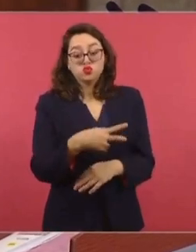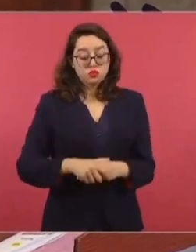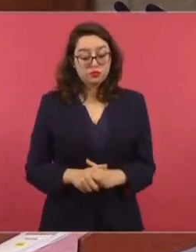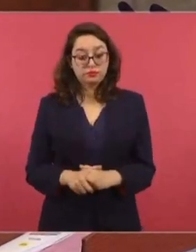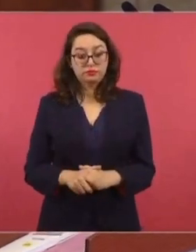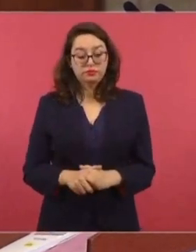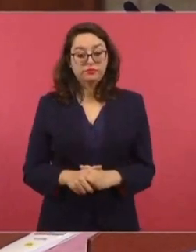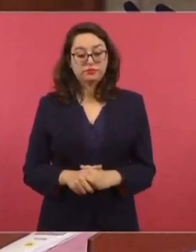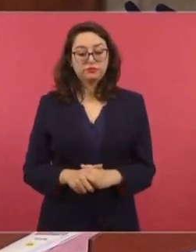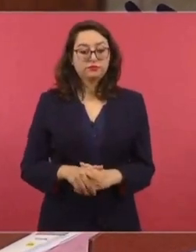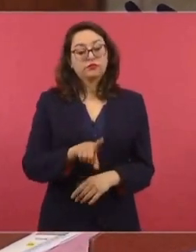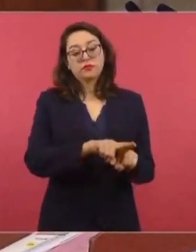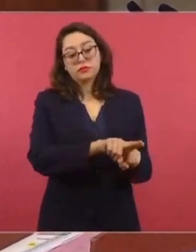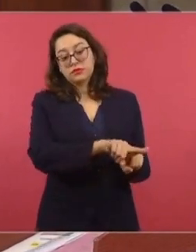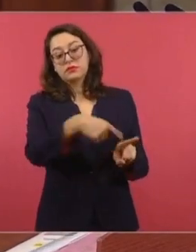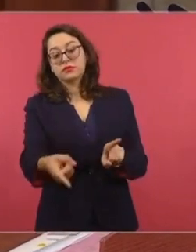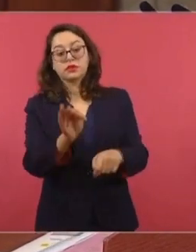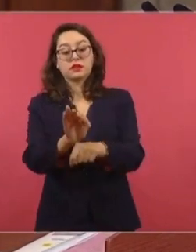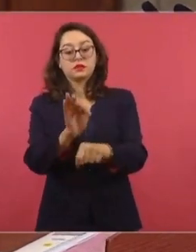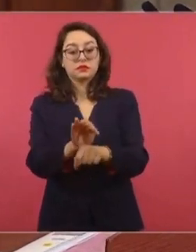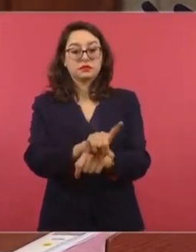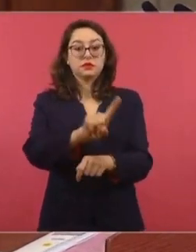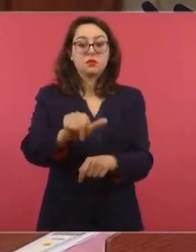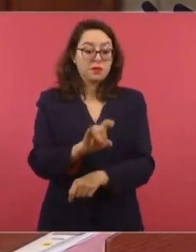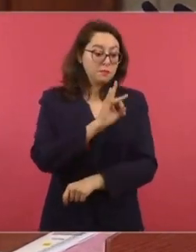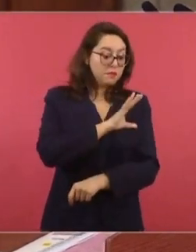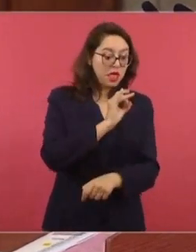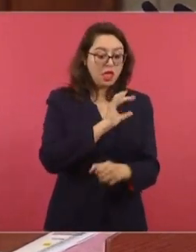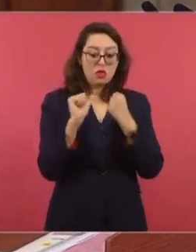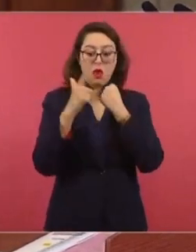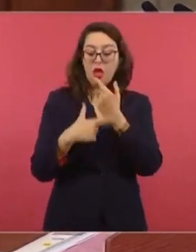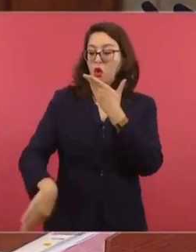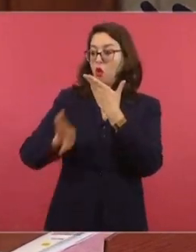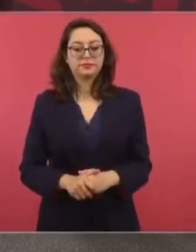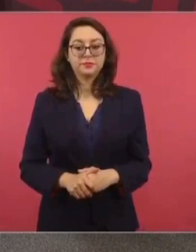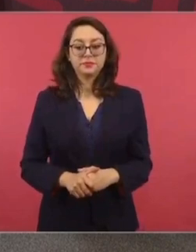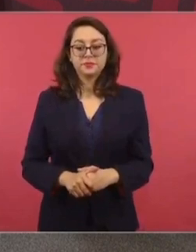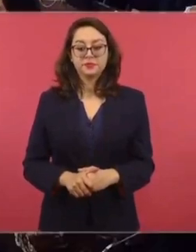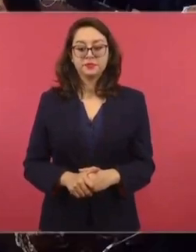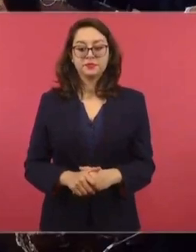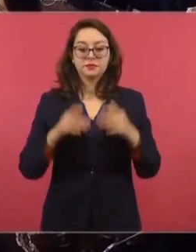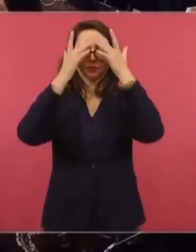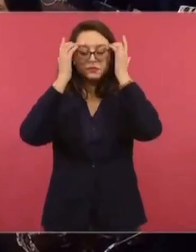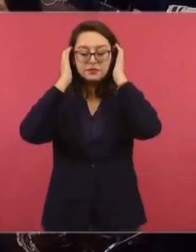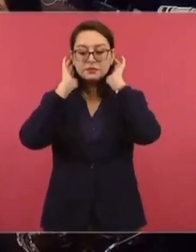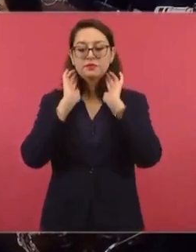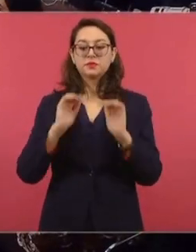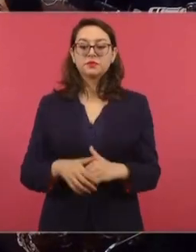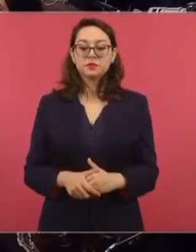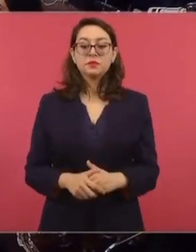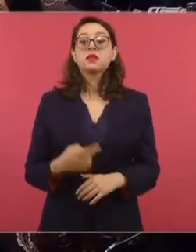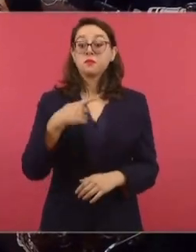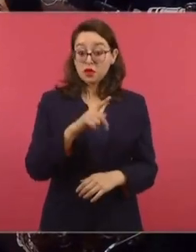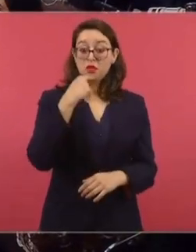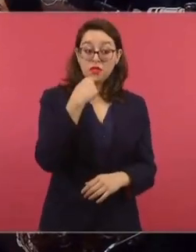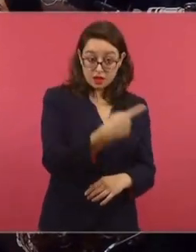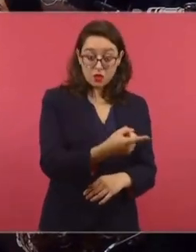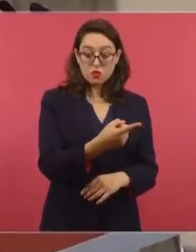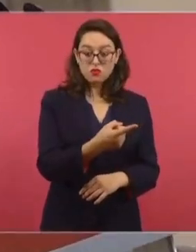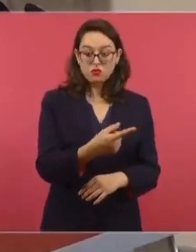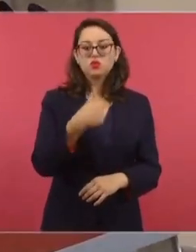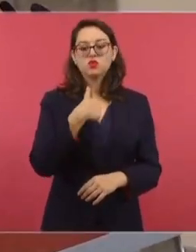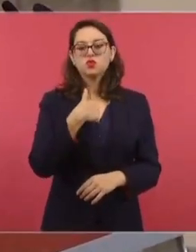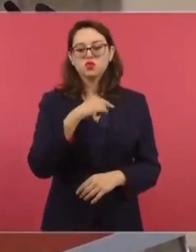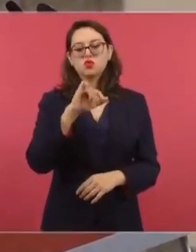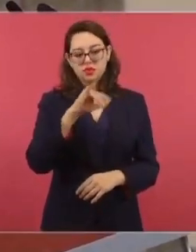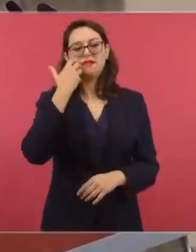a sus clientes sin temor a represalias o riesgos financieros. No omito confesarle que tenía